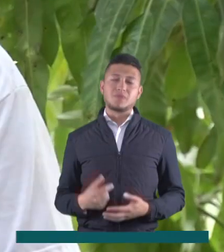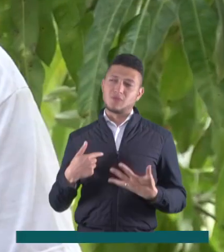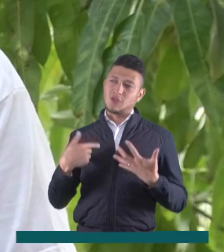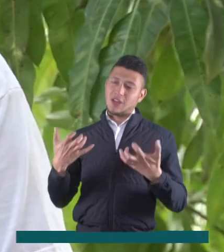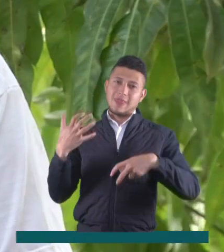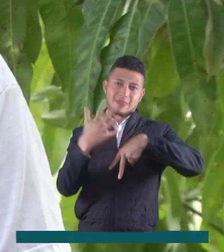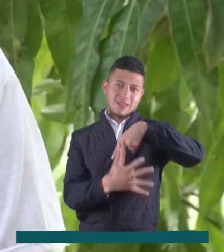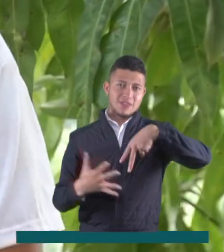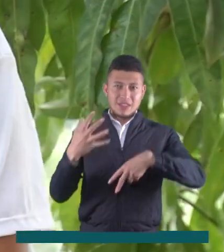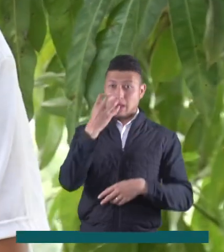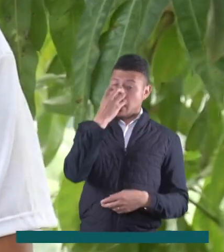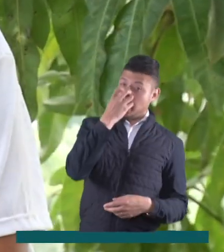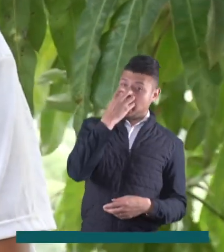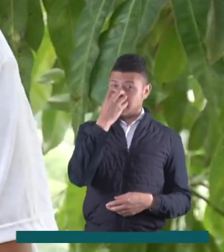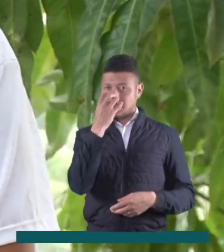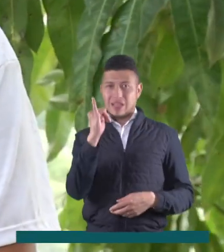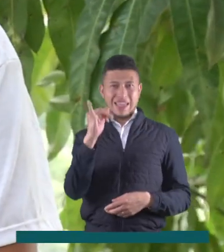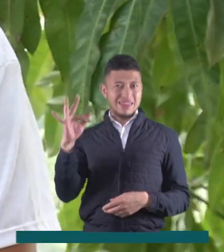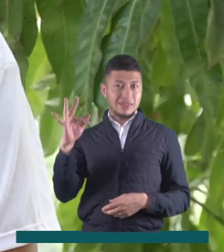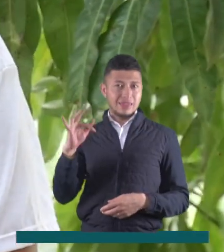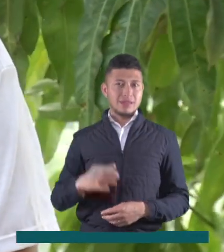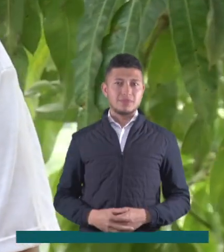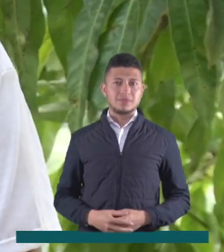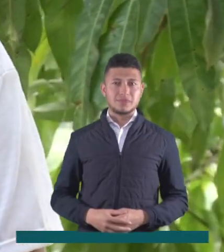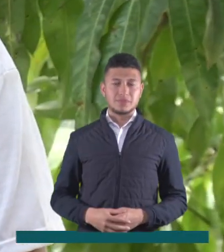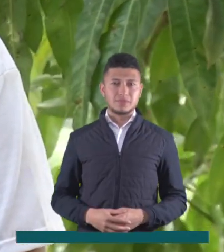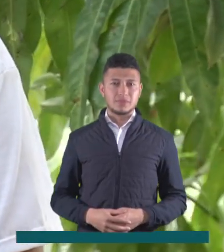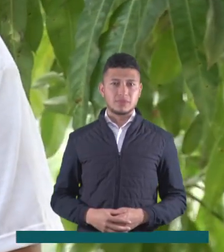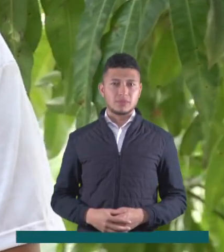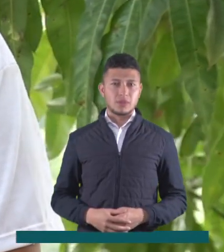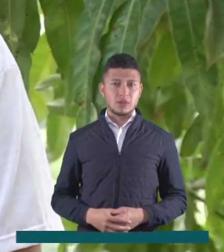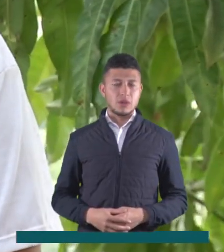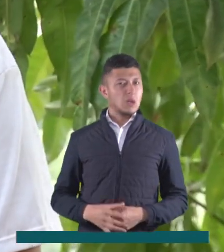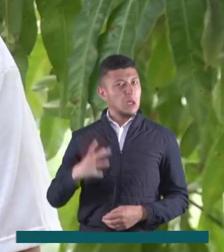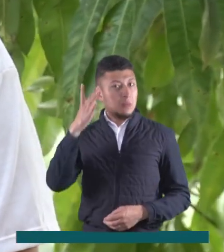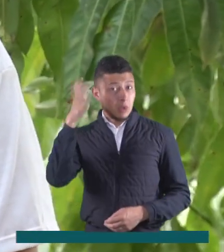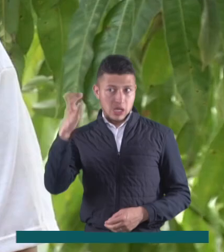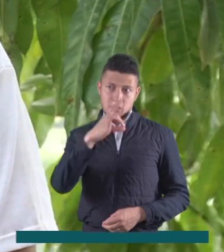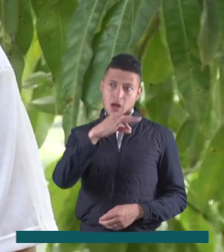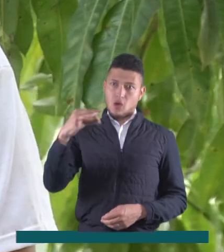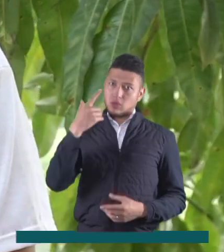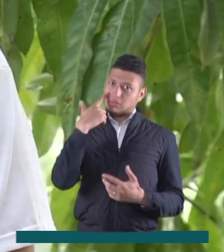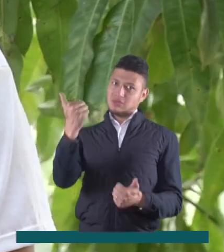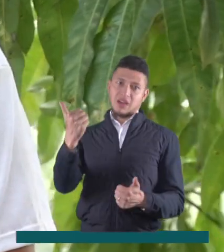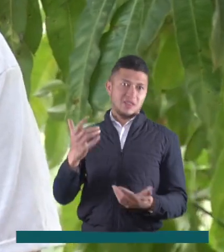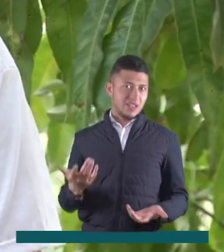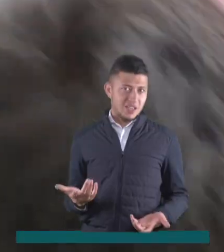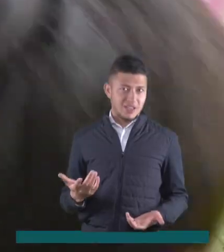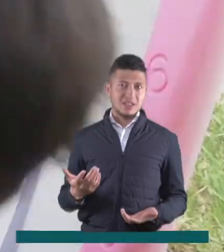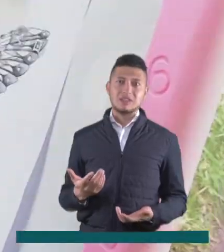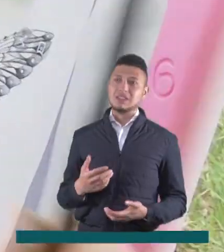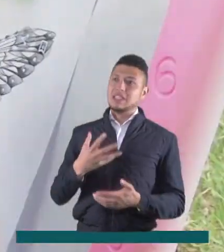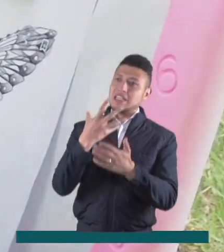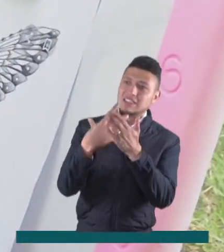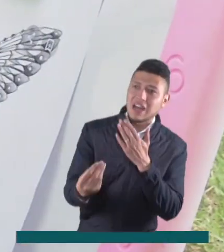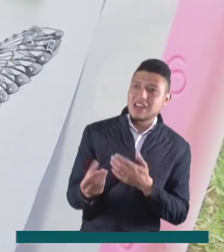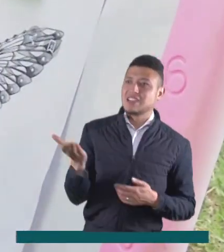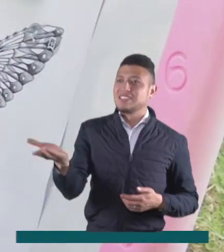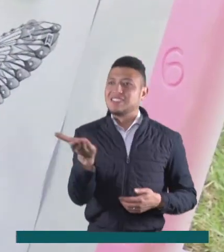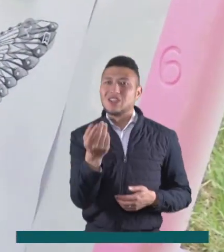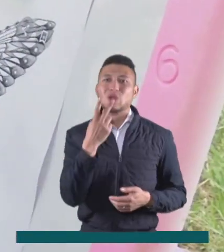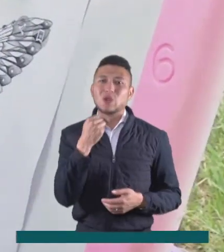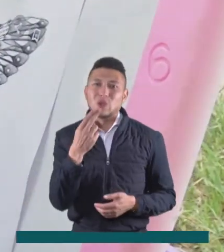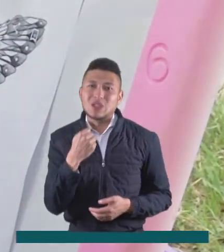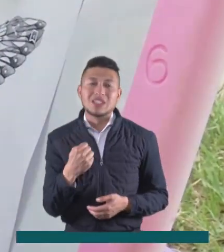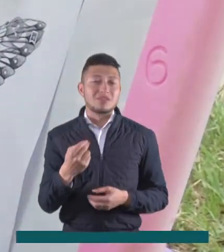Me quiero disfrazar del payaso y ¿por qué? Porque a lo que me parece muy chévere. Salir a pedir